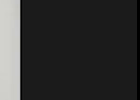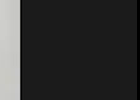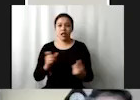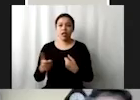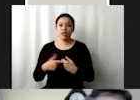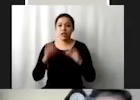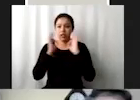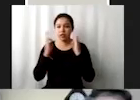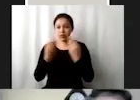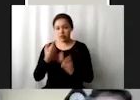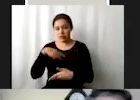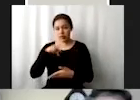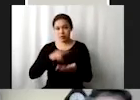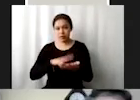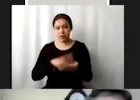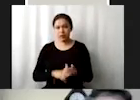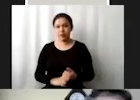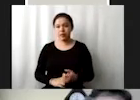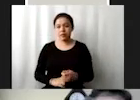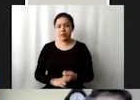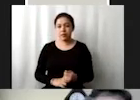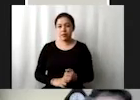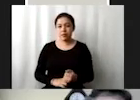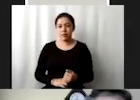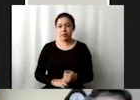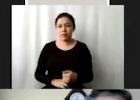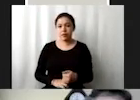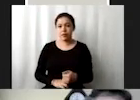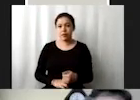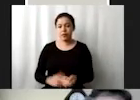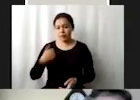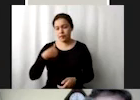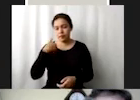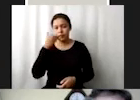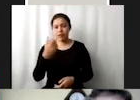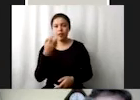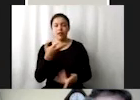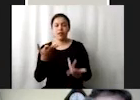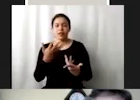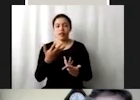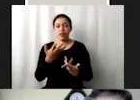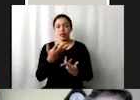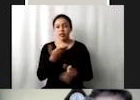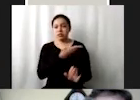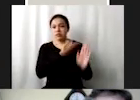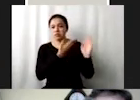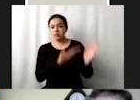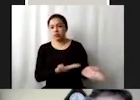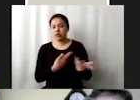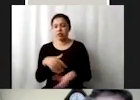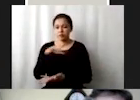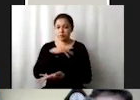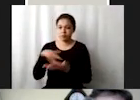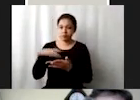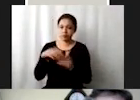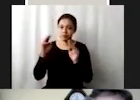de valioso entonces sí quería que tuvieran esto en cuenta también o sea la lectura que se le da a